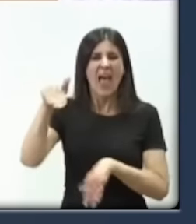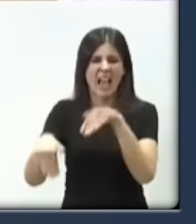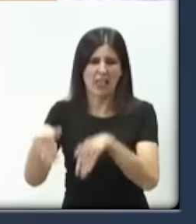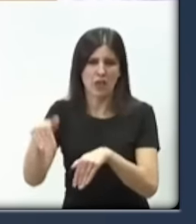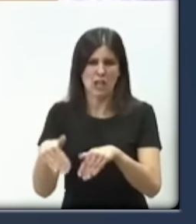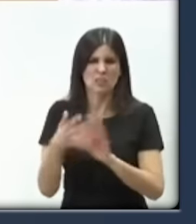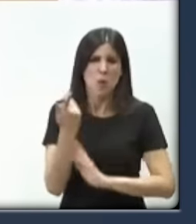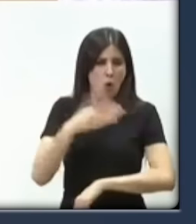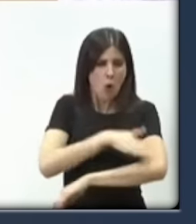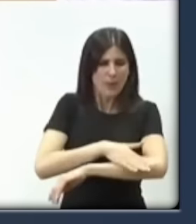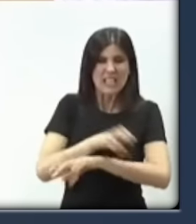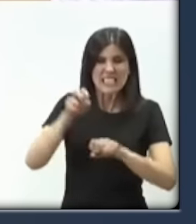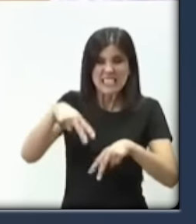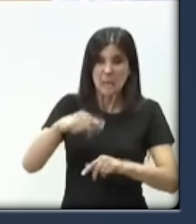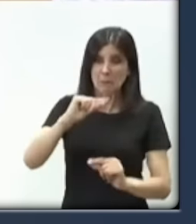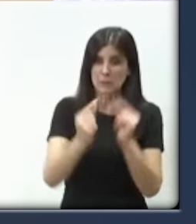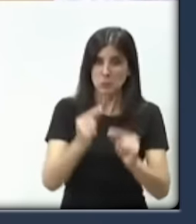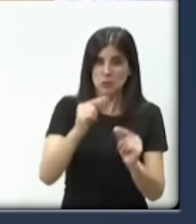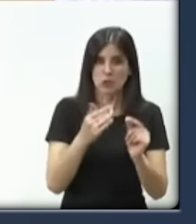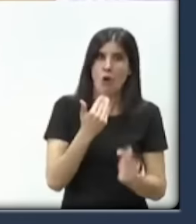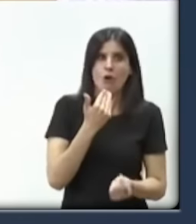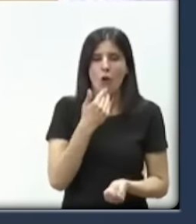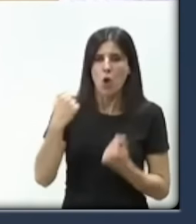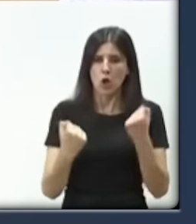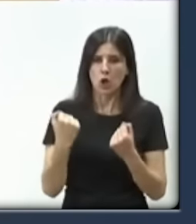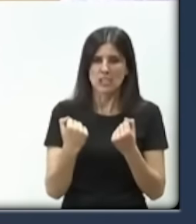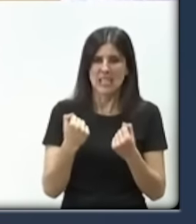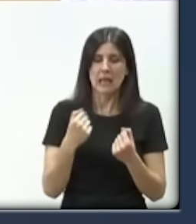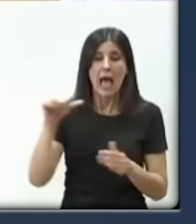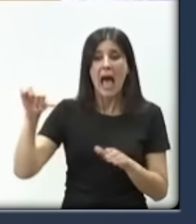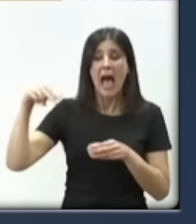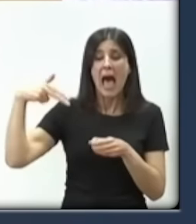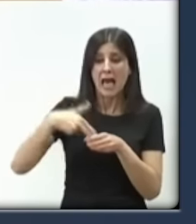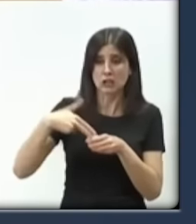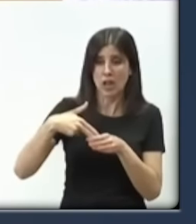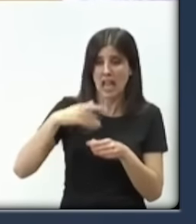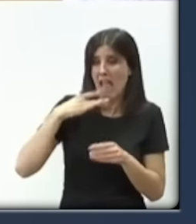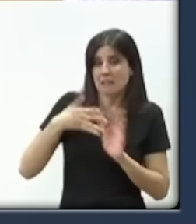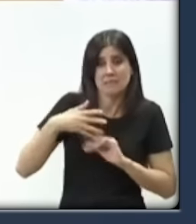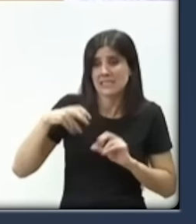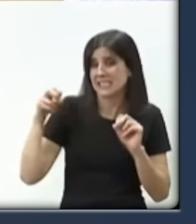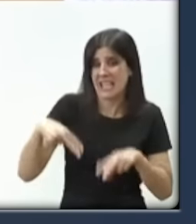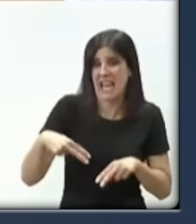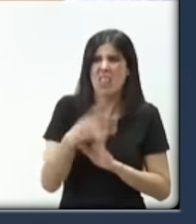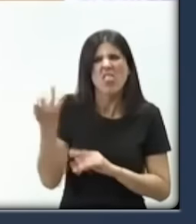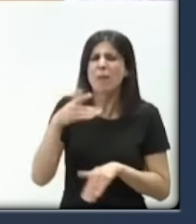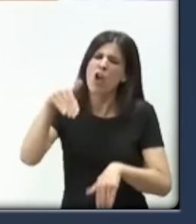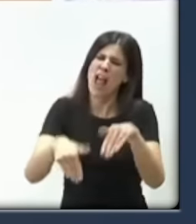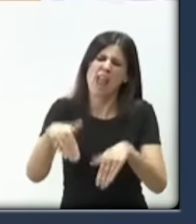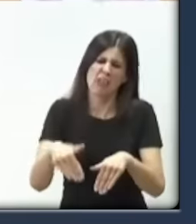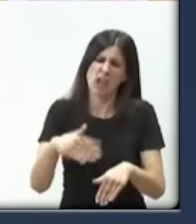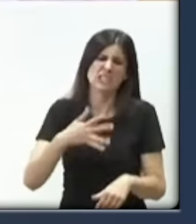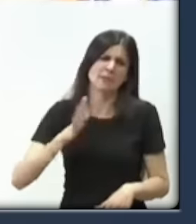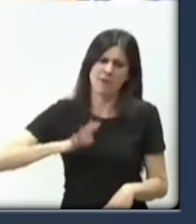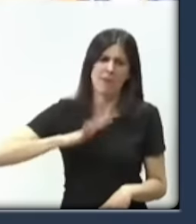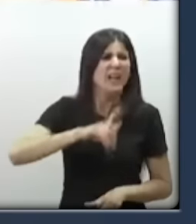es como un coche sin gasolina. Sean coherentes, convoquen elecciones, los españoles se lo agradecerán.